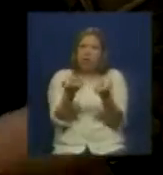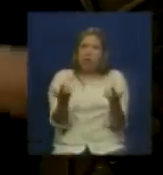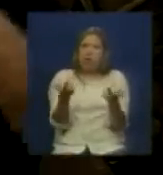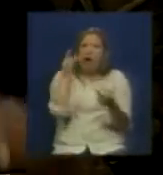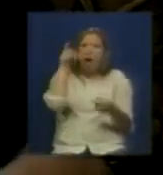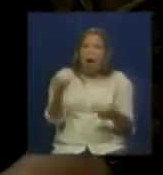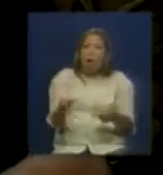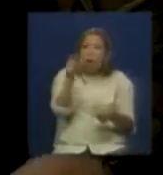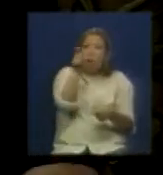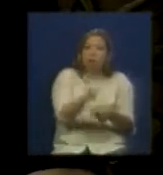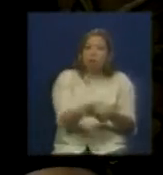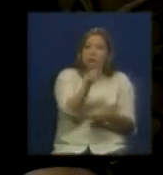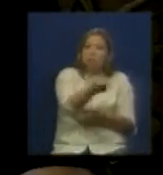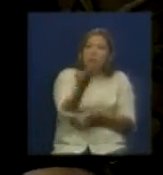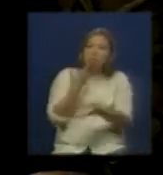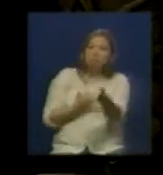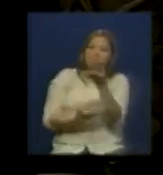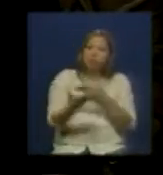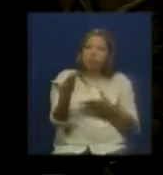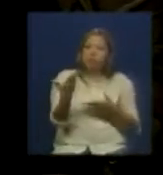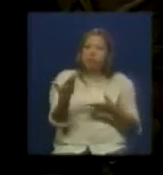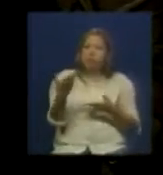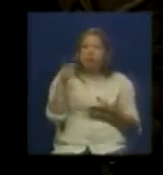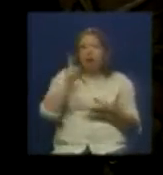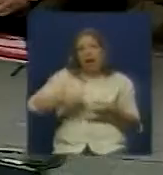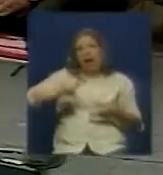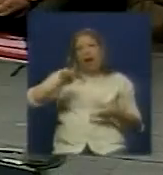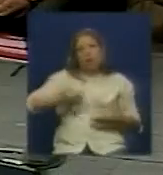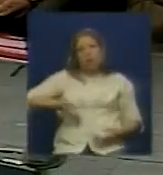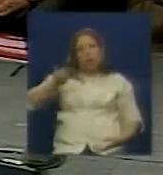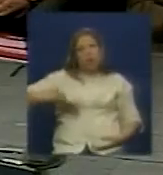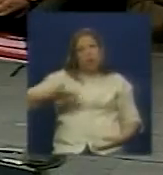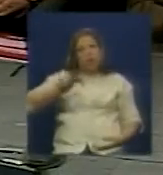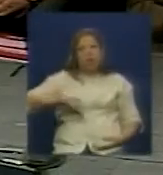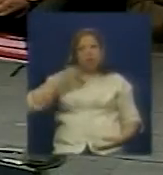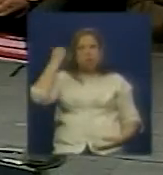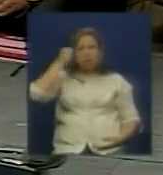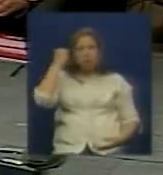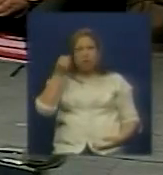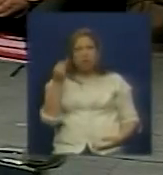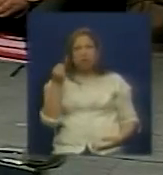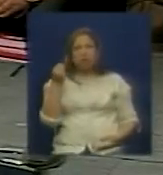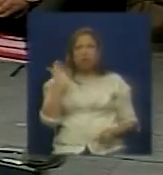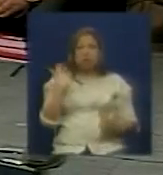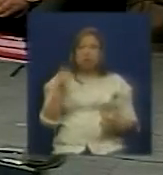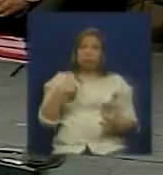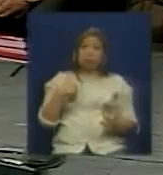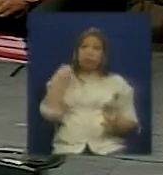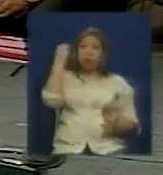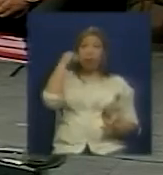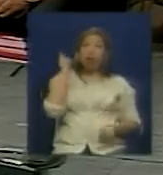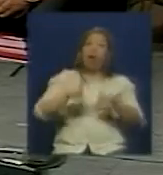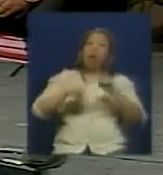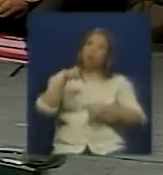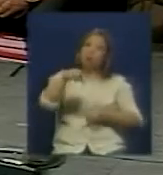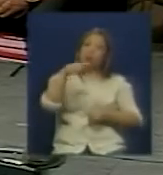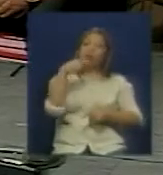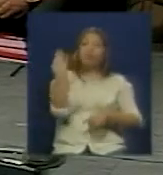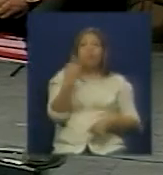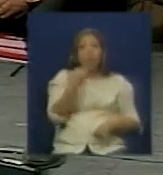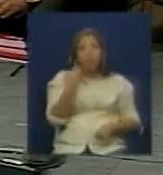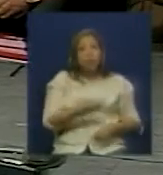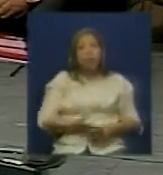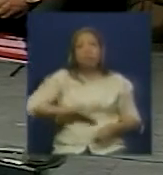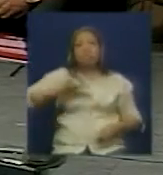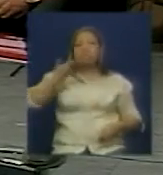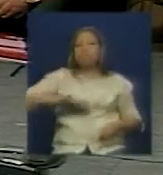si no ceden los recursos Gustavo hay algo importante de allí nosotros creemos fundamentalmente bueno en gran parte lo que tú estás mencionando y